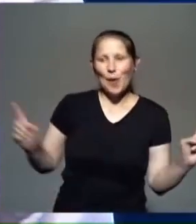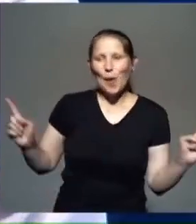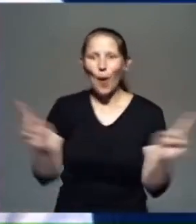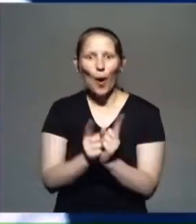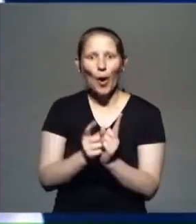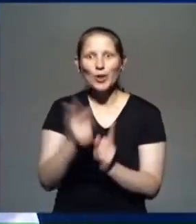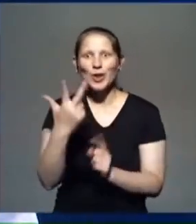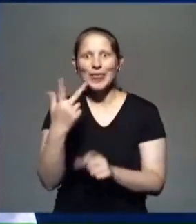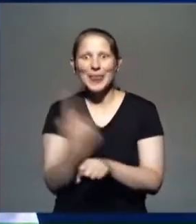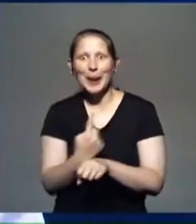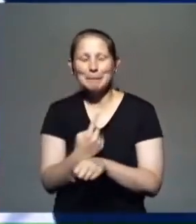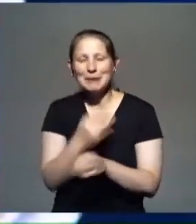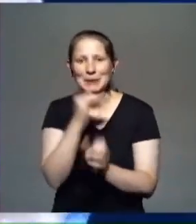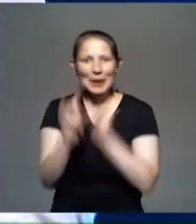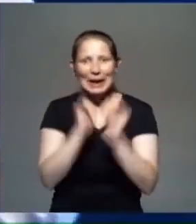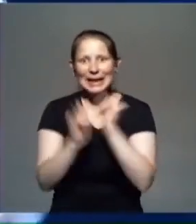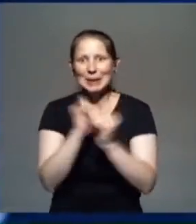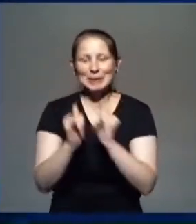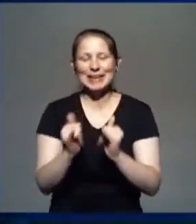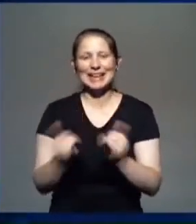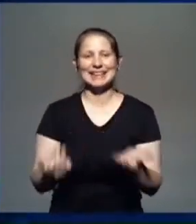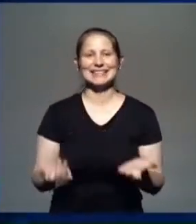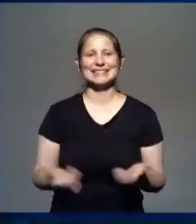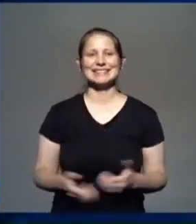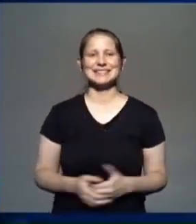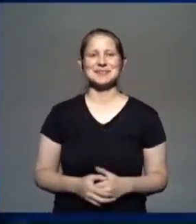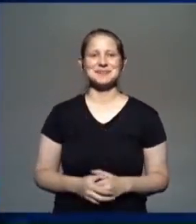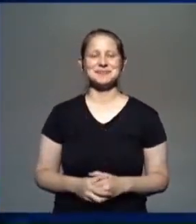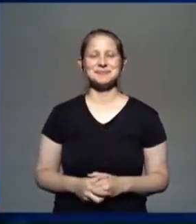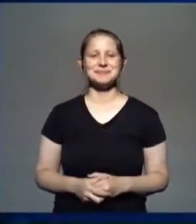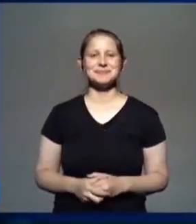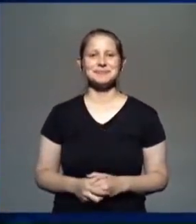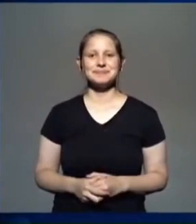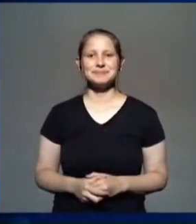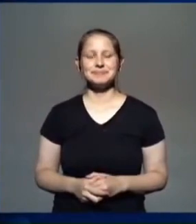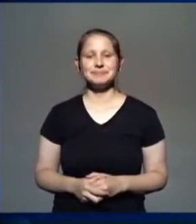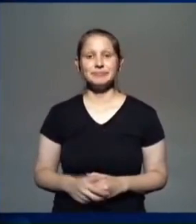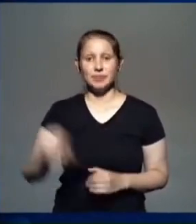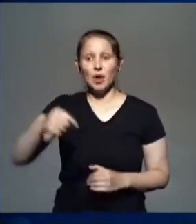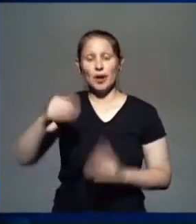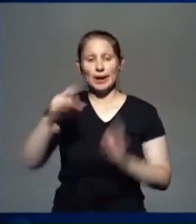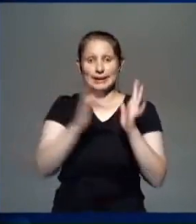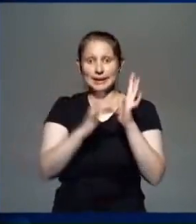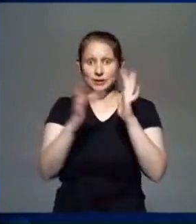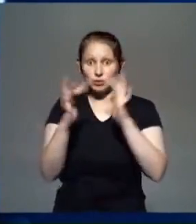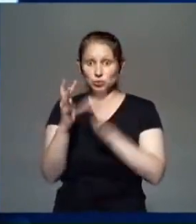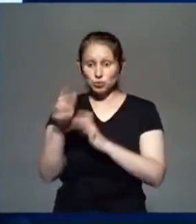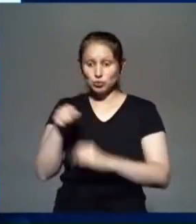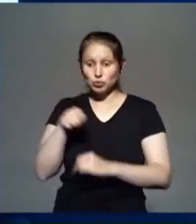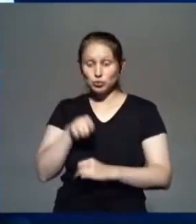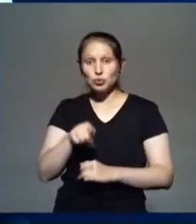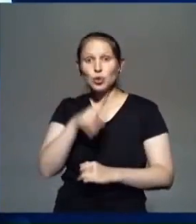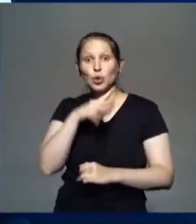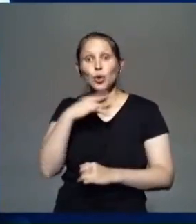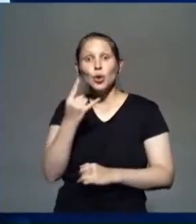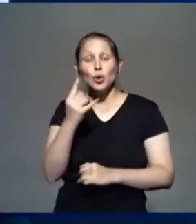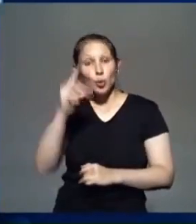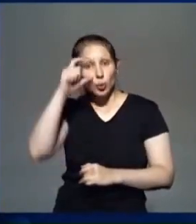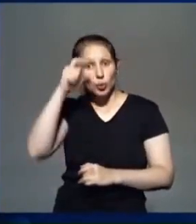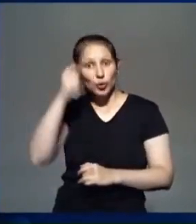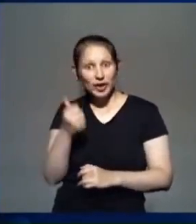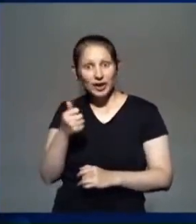Increíble. Pero claro, ahora Jesús deja Judea, quiere ir a Galilea,